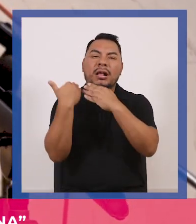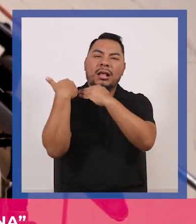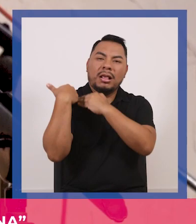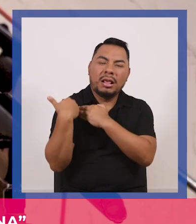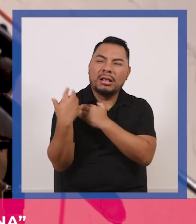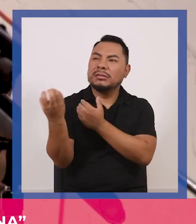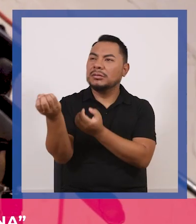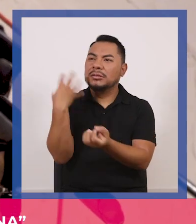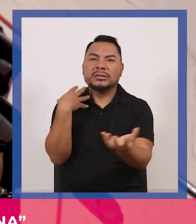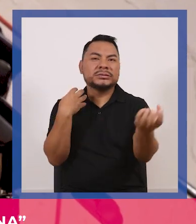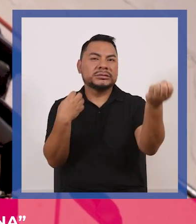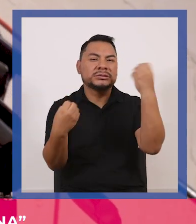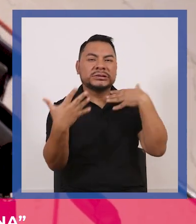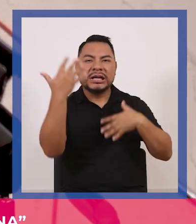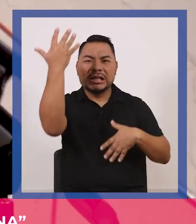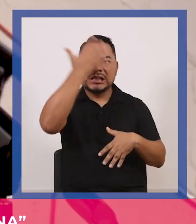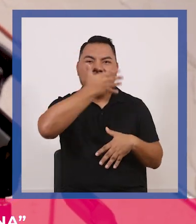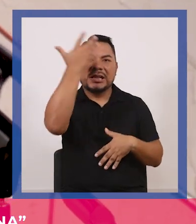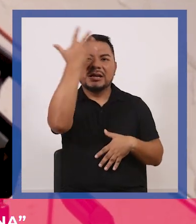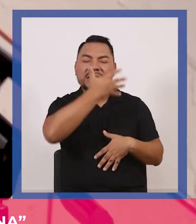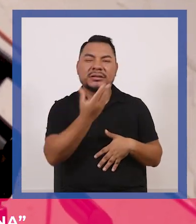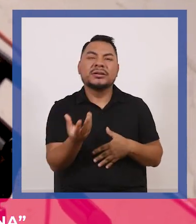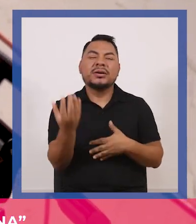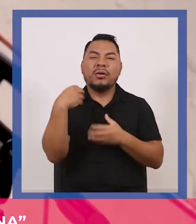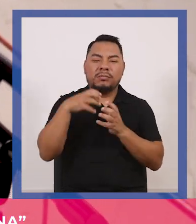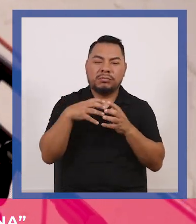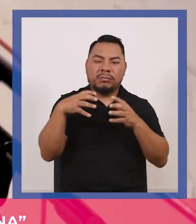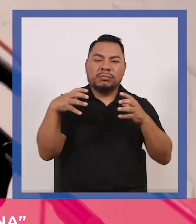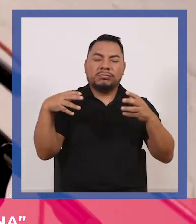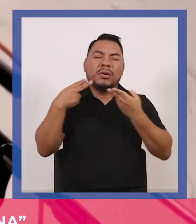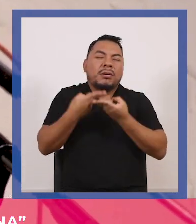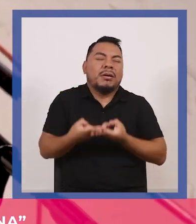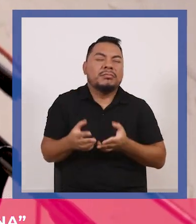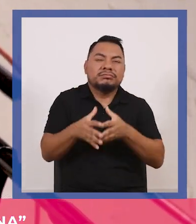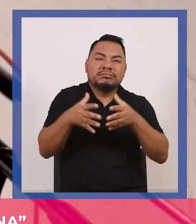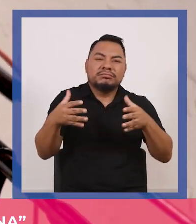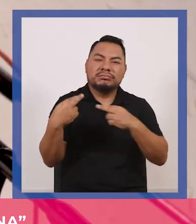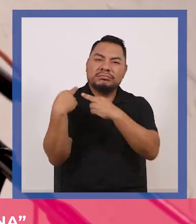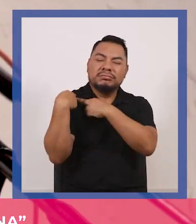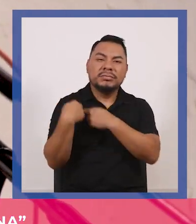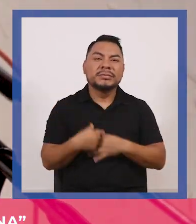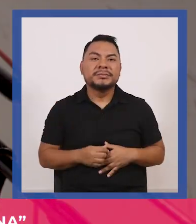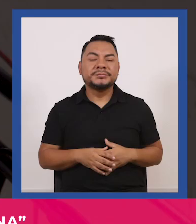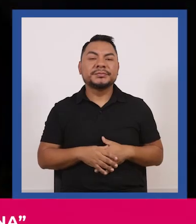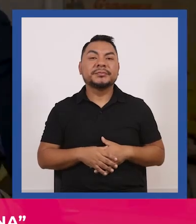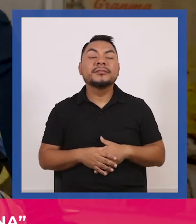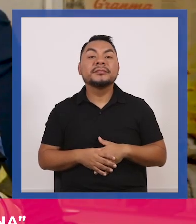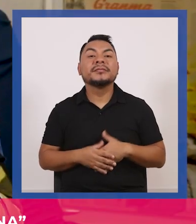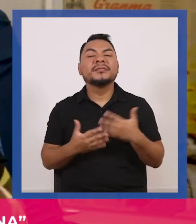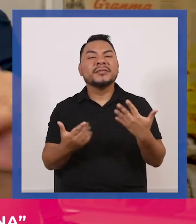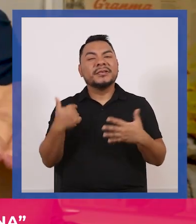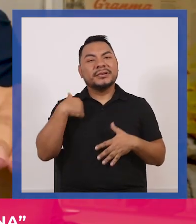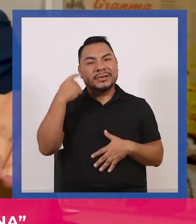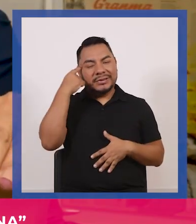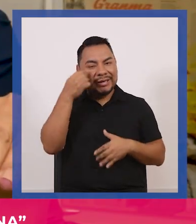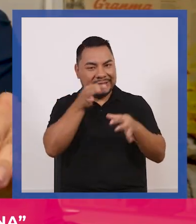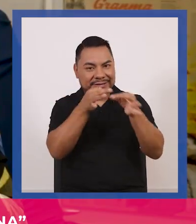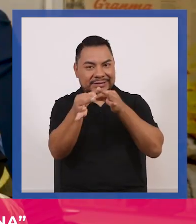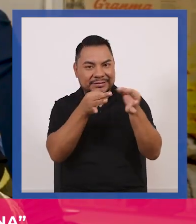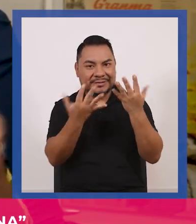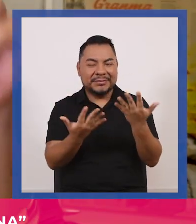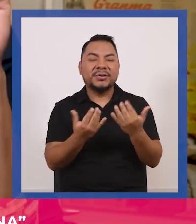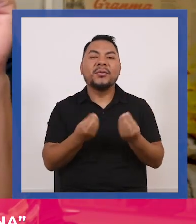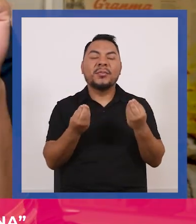carga y como pesaba negra negra negra un poco para poner en el contexto